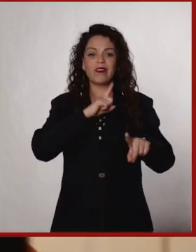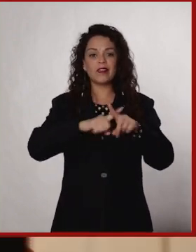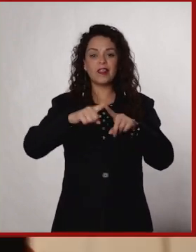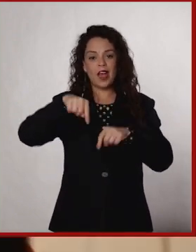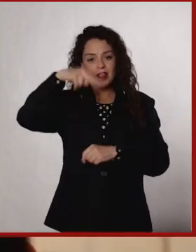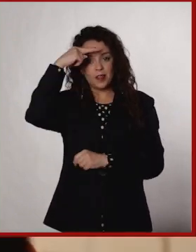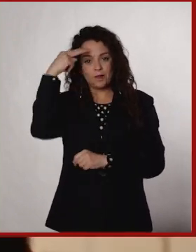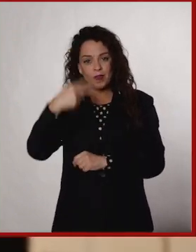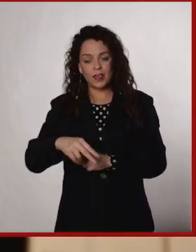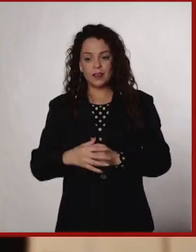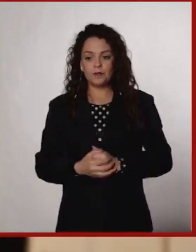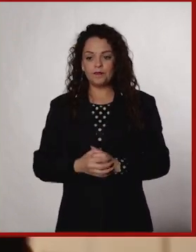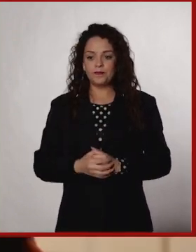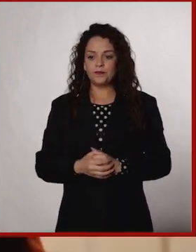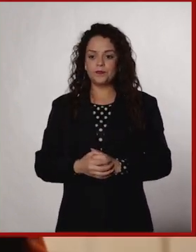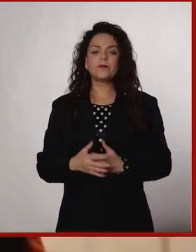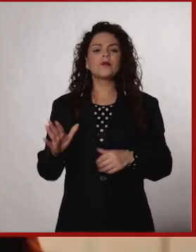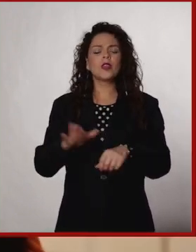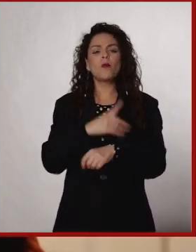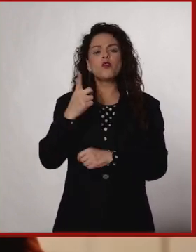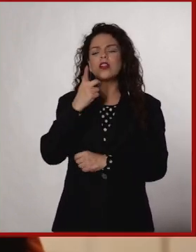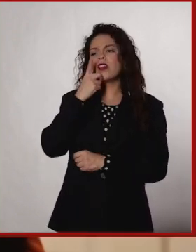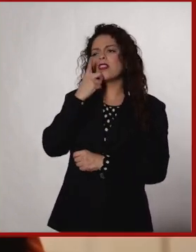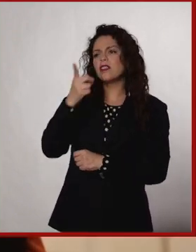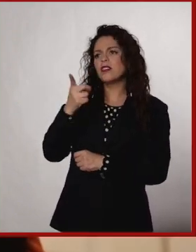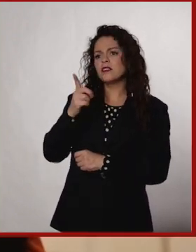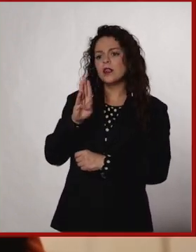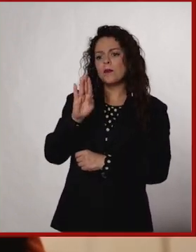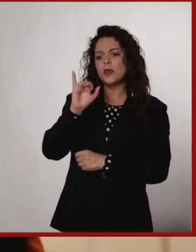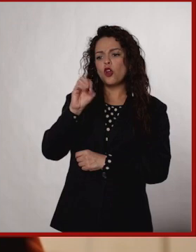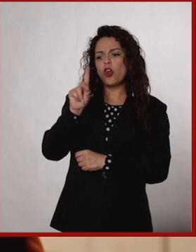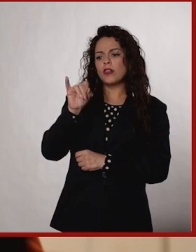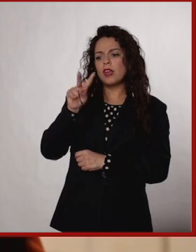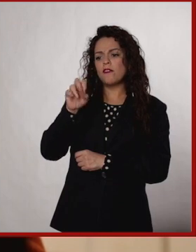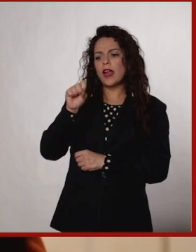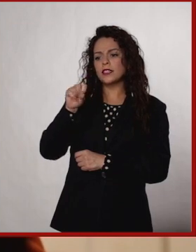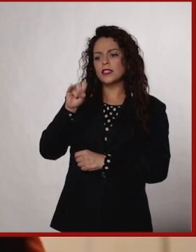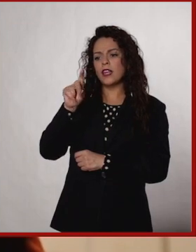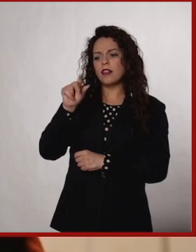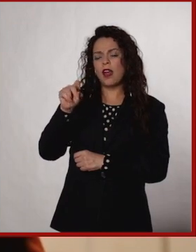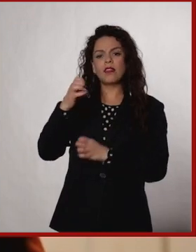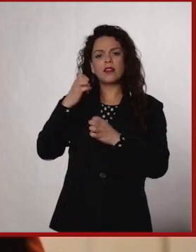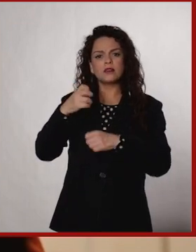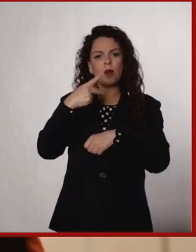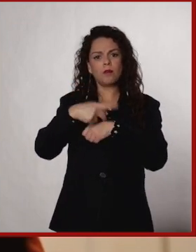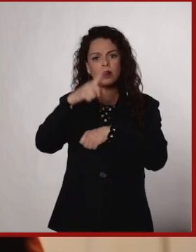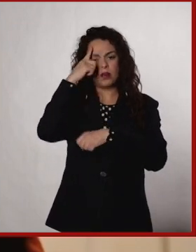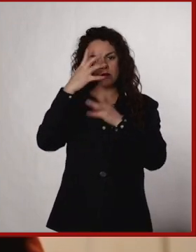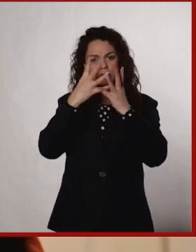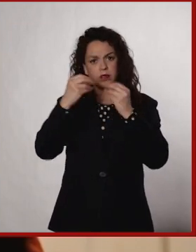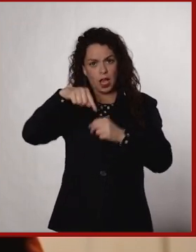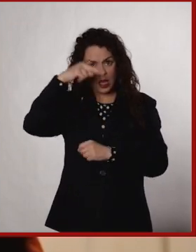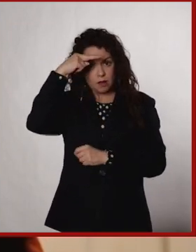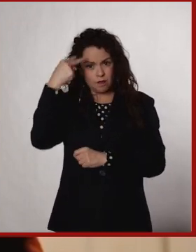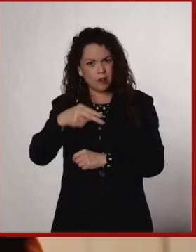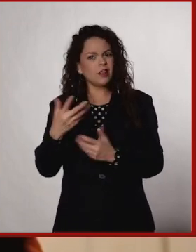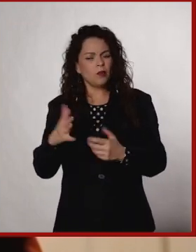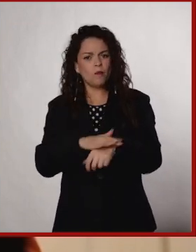México. Hablando justo de nuestro país, ¿por qué se dice que la biodiversidad está en riesgo? Porque desgraciadamente,